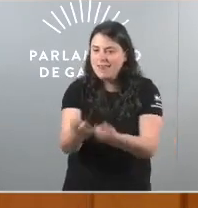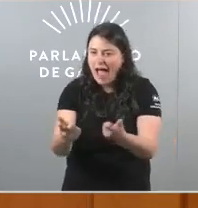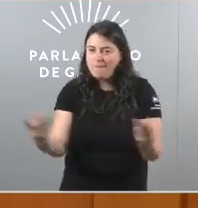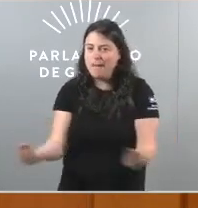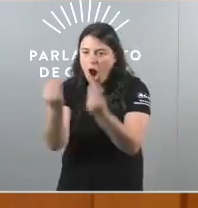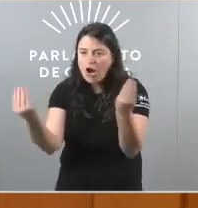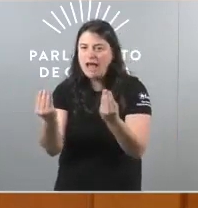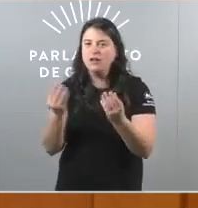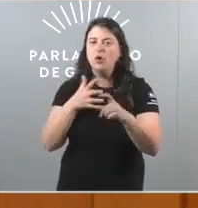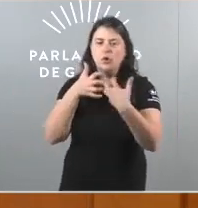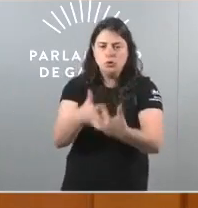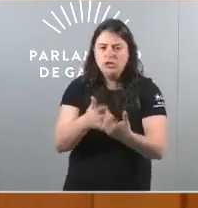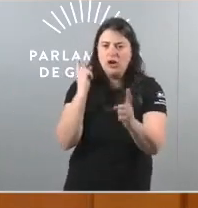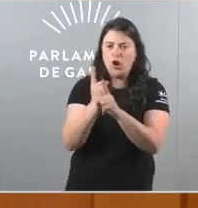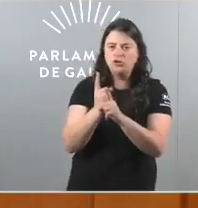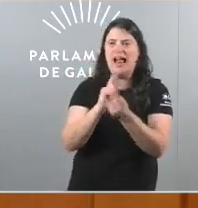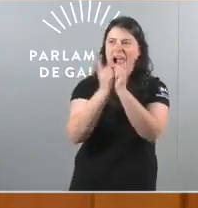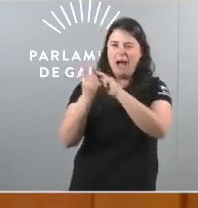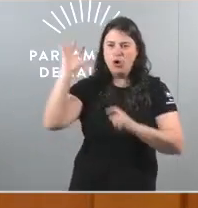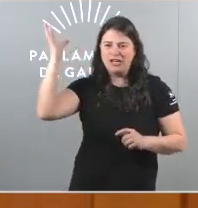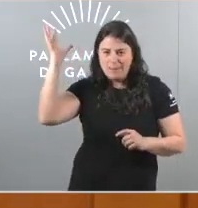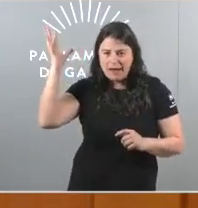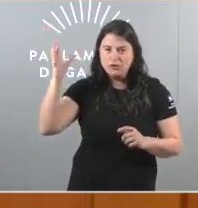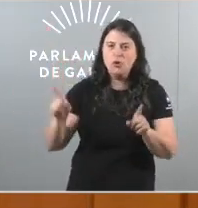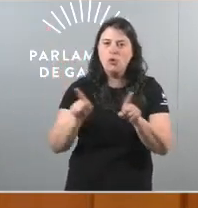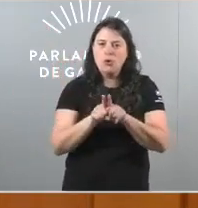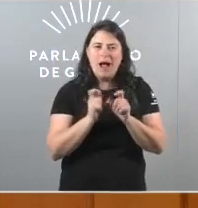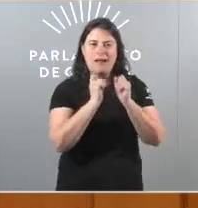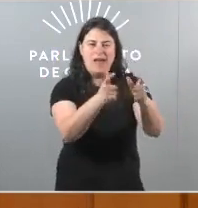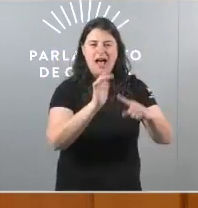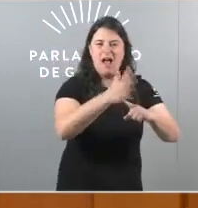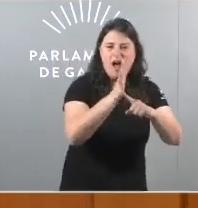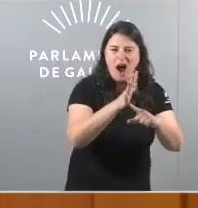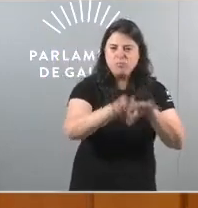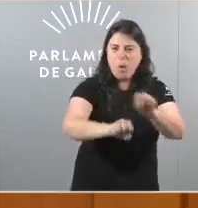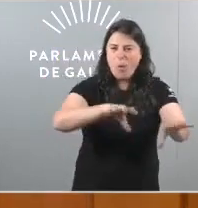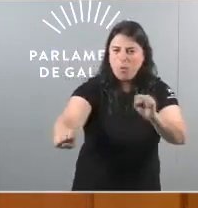loitar contra o cambio climático, pero non como coartada para un bun eólico depredador.